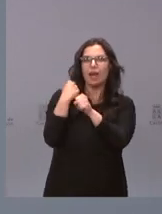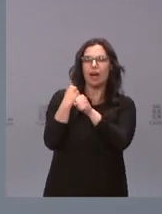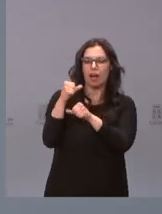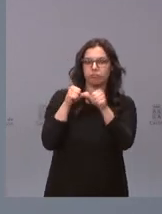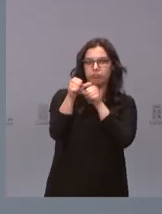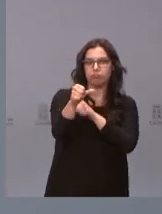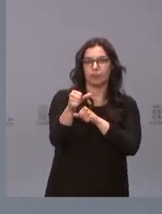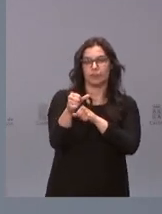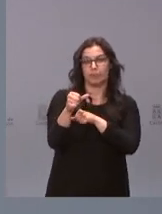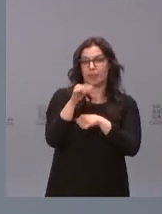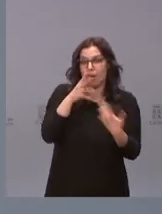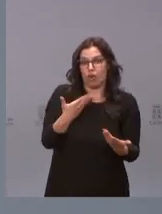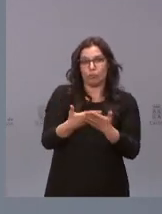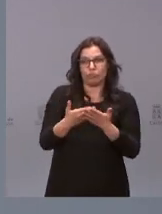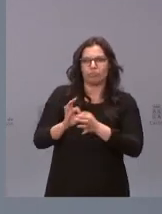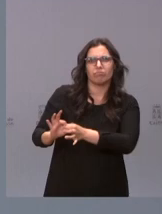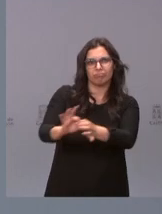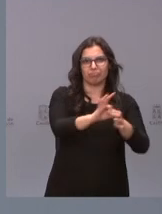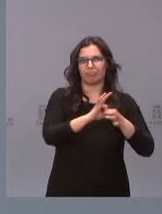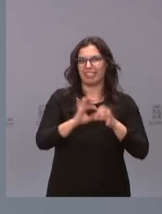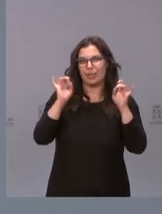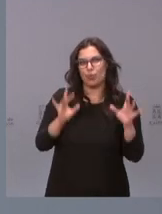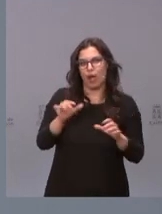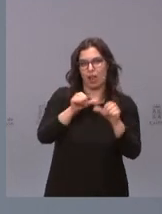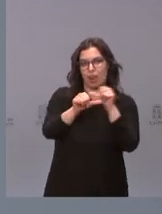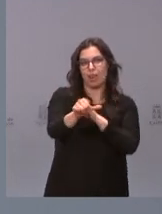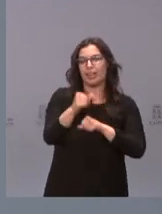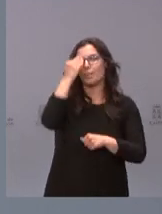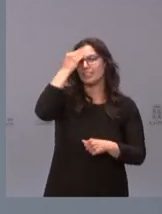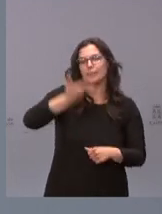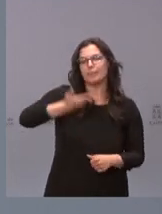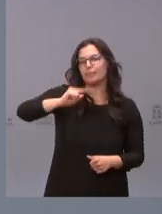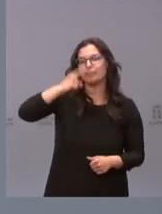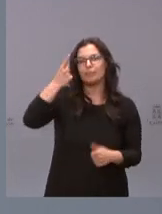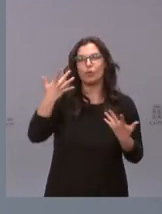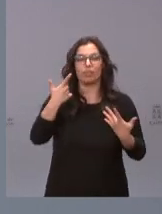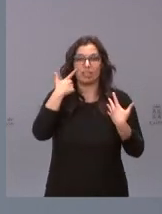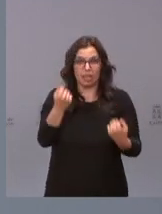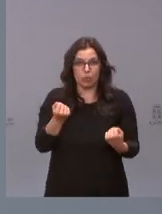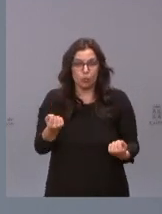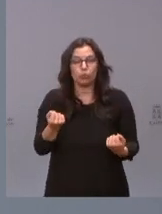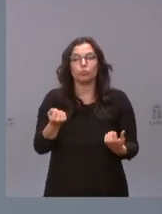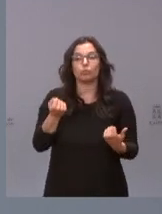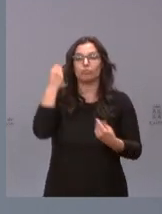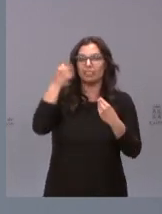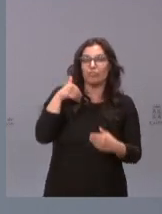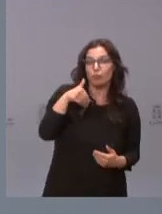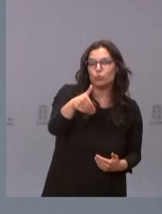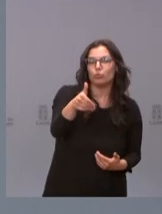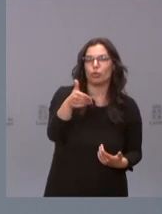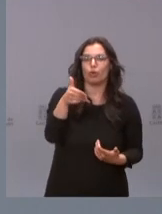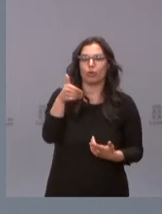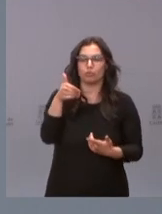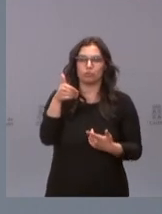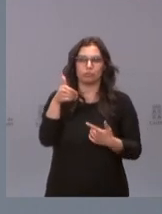manifiesto, todos juntos, y pensar en lo principal, en la salud, en el futuro, en el largo